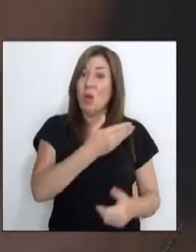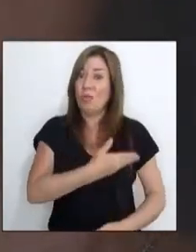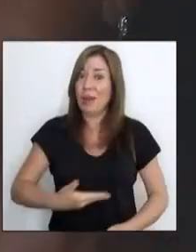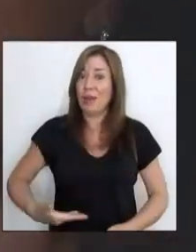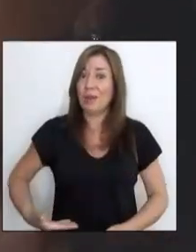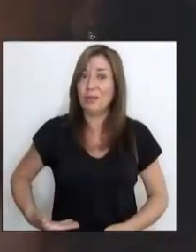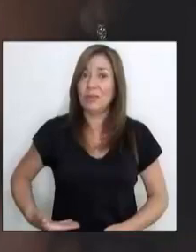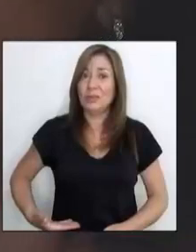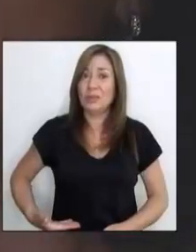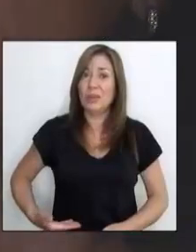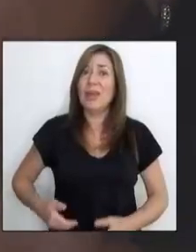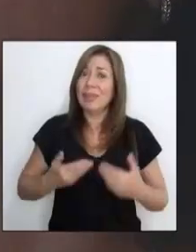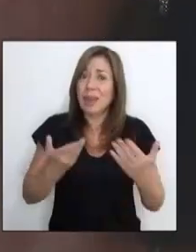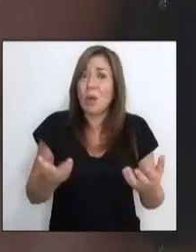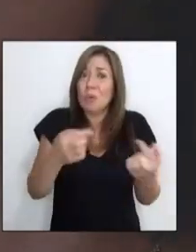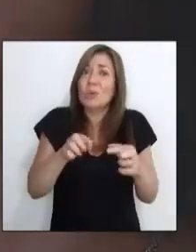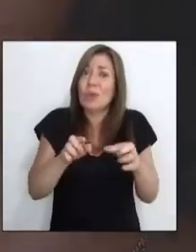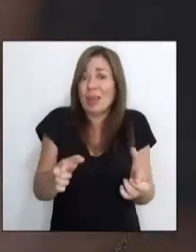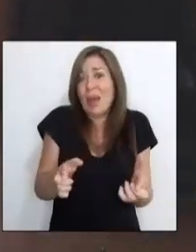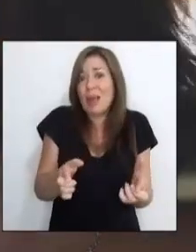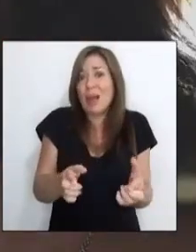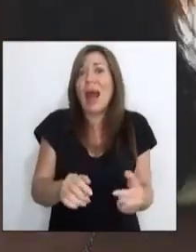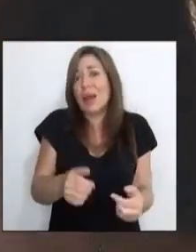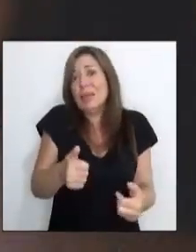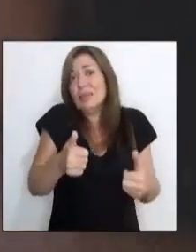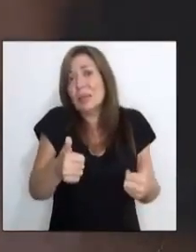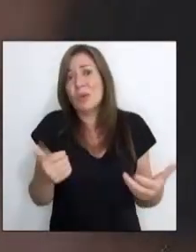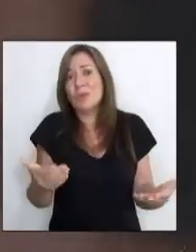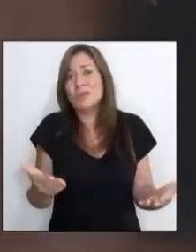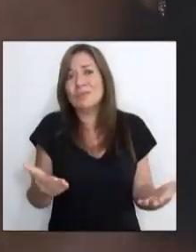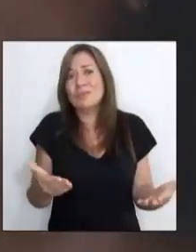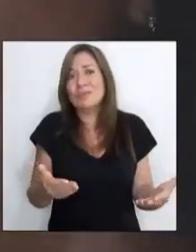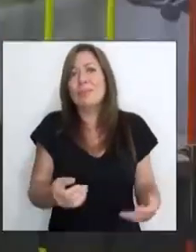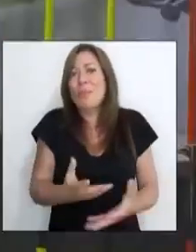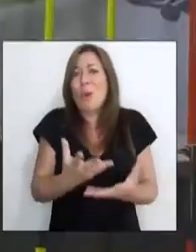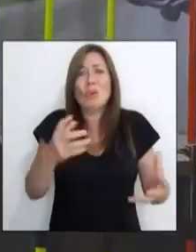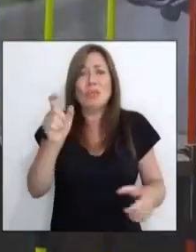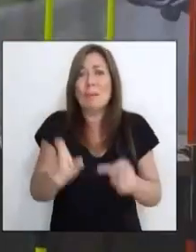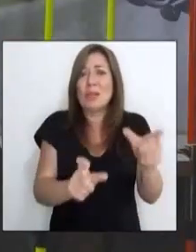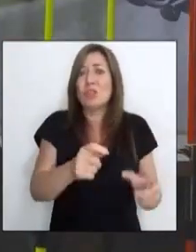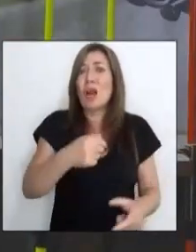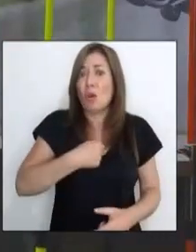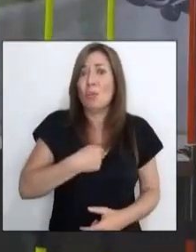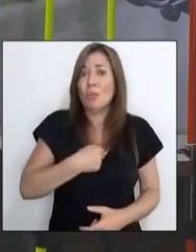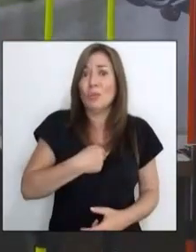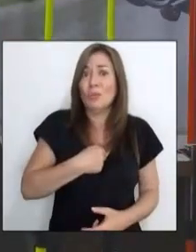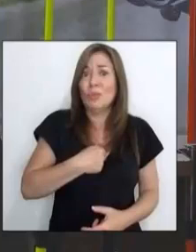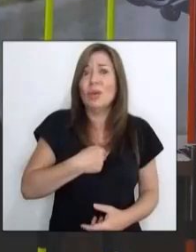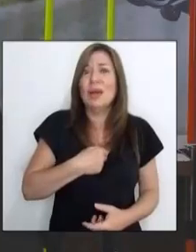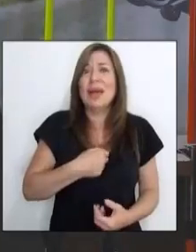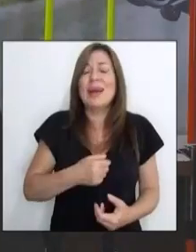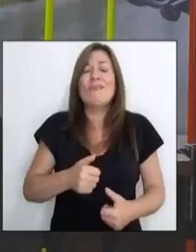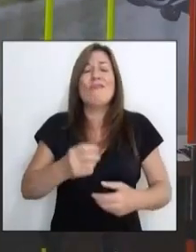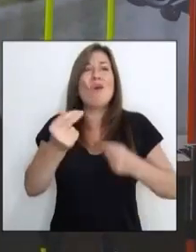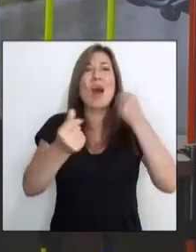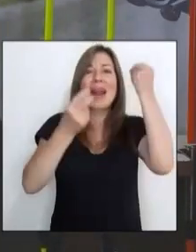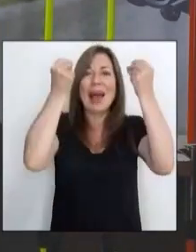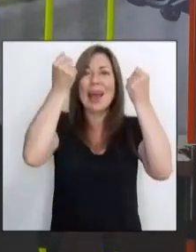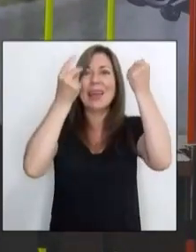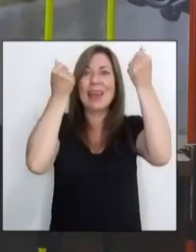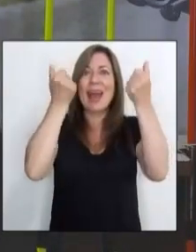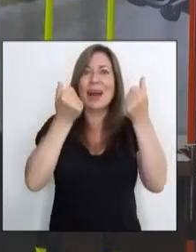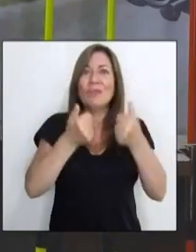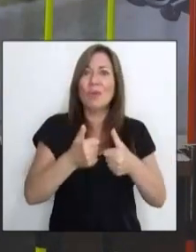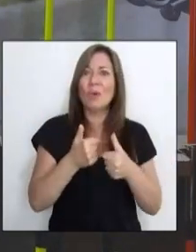mientras el gobierno te dé la posibilidad de hacerlo bien. Hay mucha gente como yo que tenemos